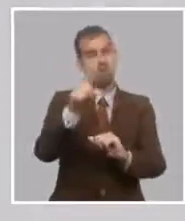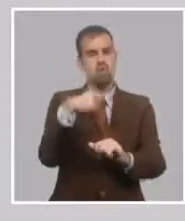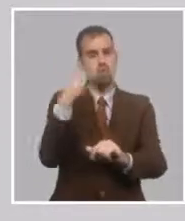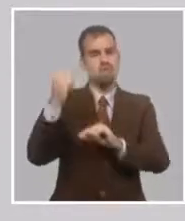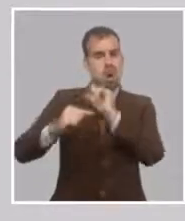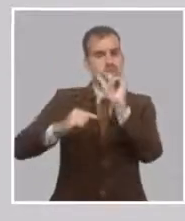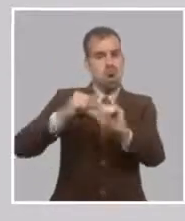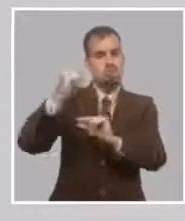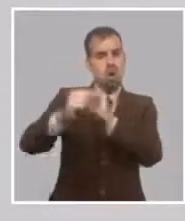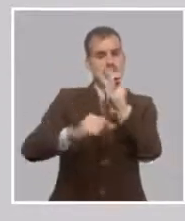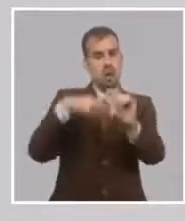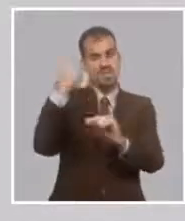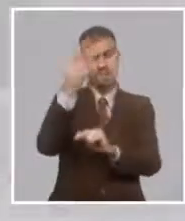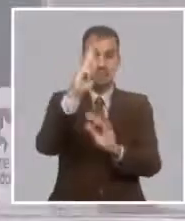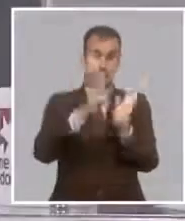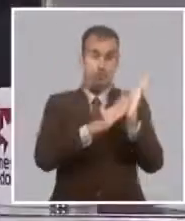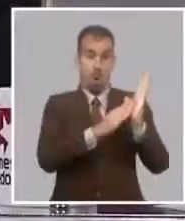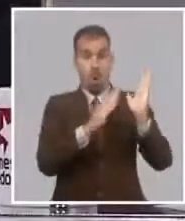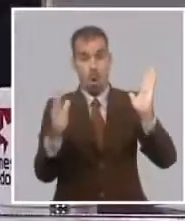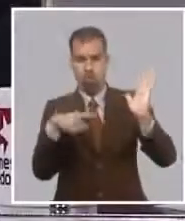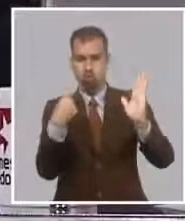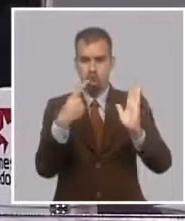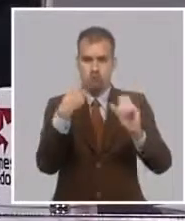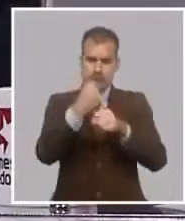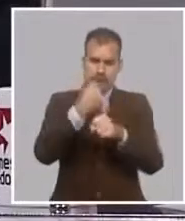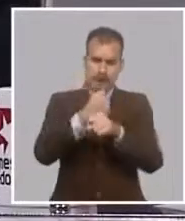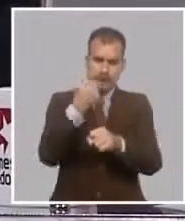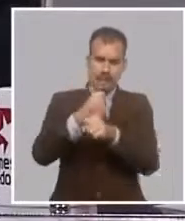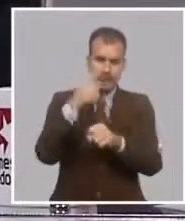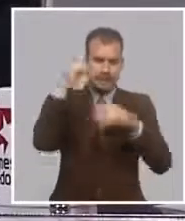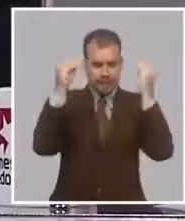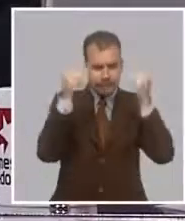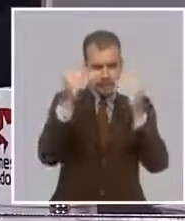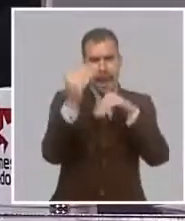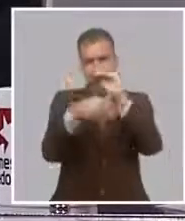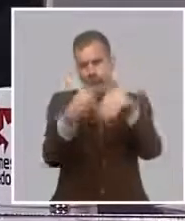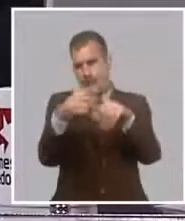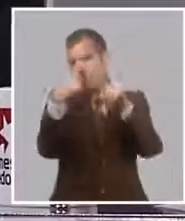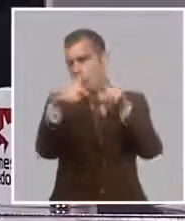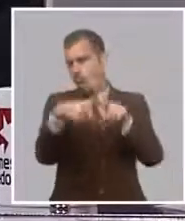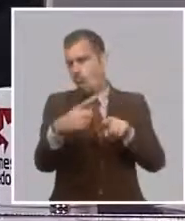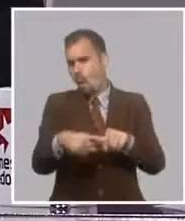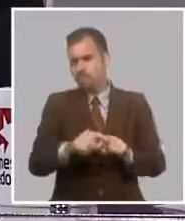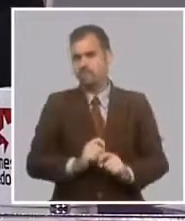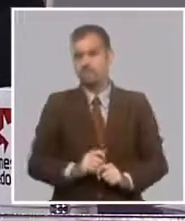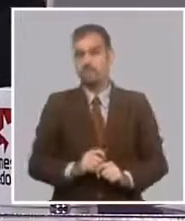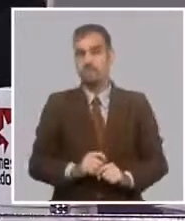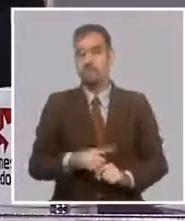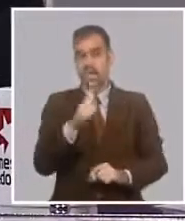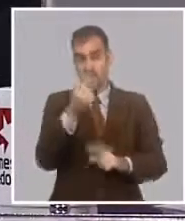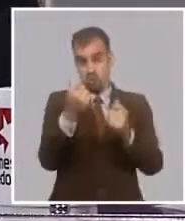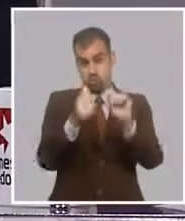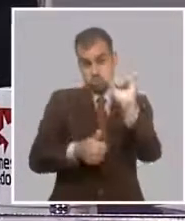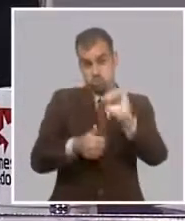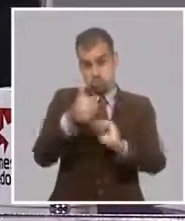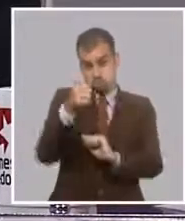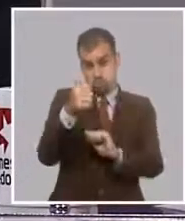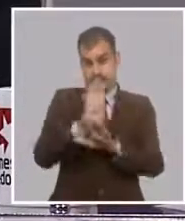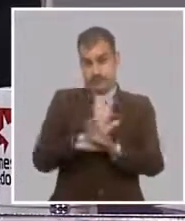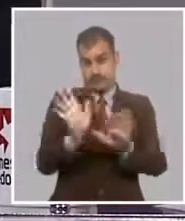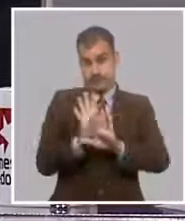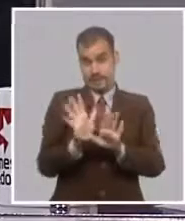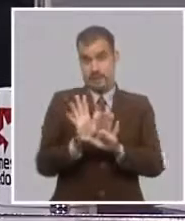trabajando durante este trimestre y se han hecho algunos ajustes en las normas estos incrementos en precios